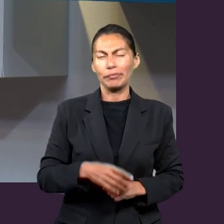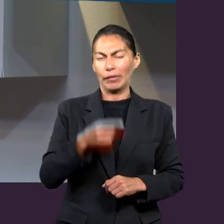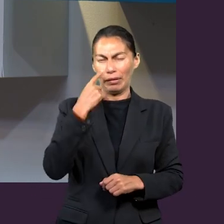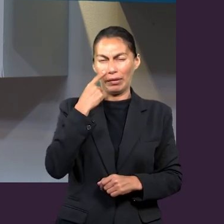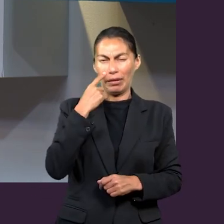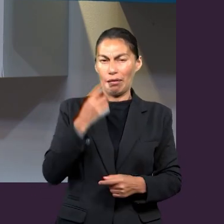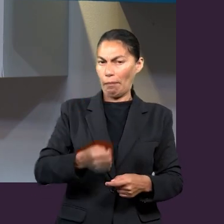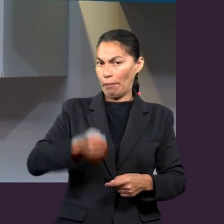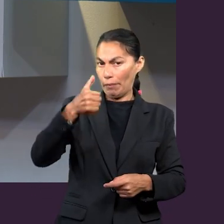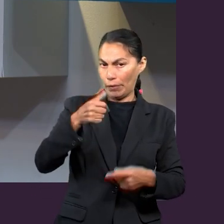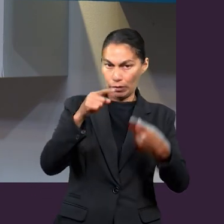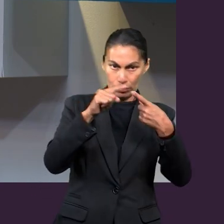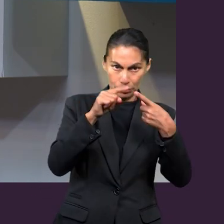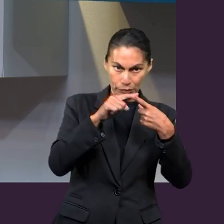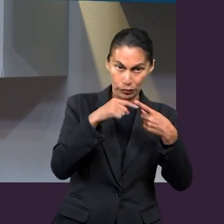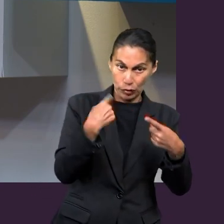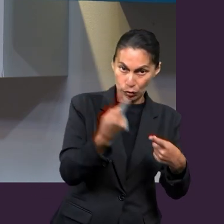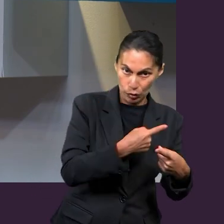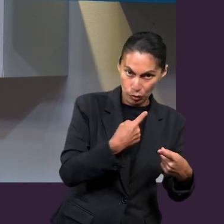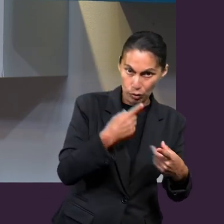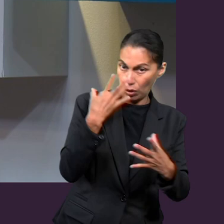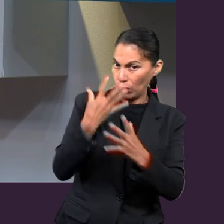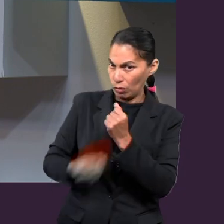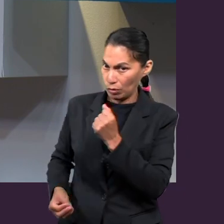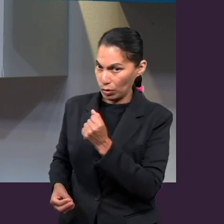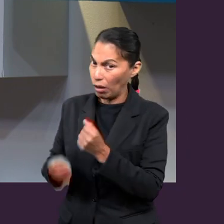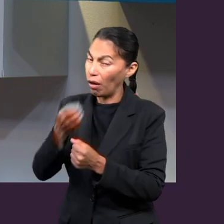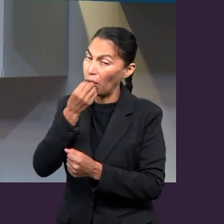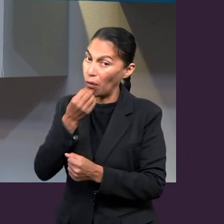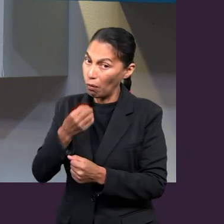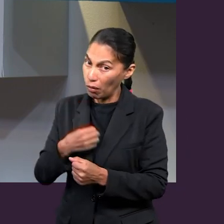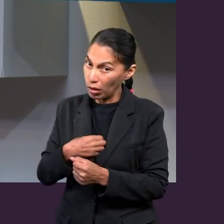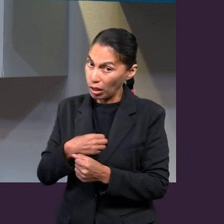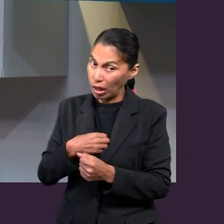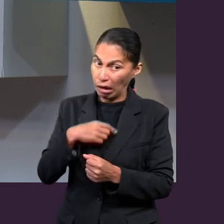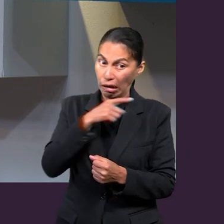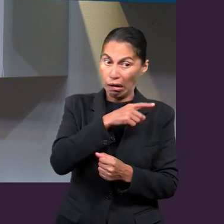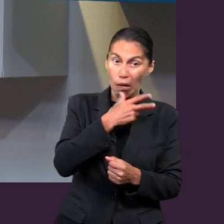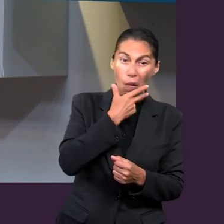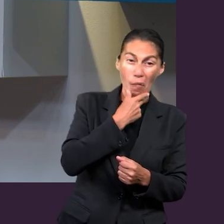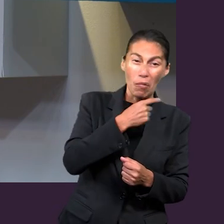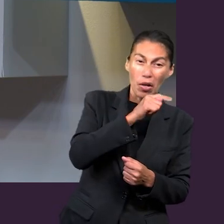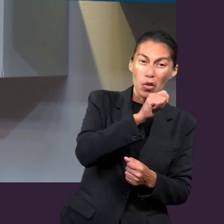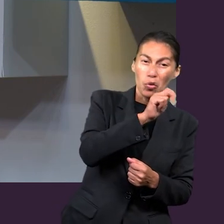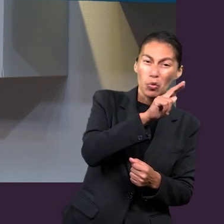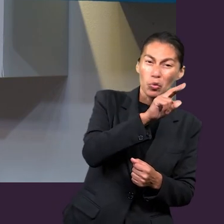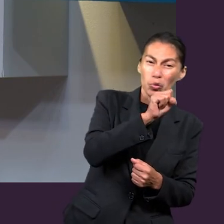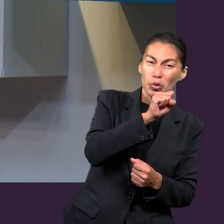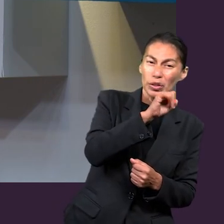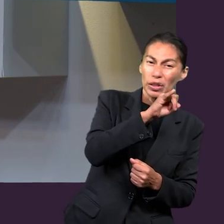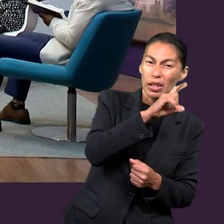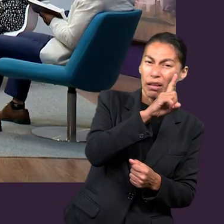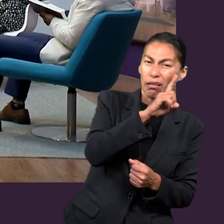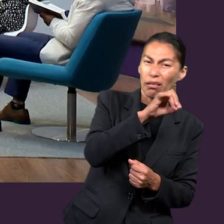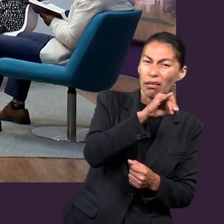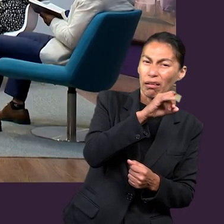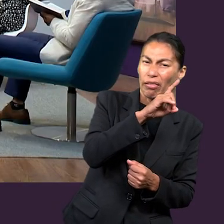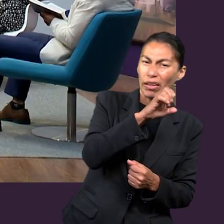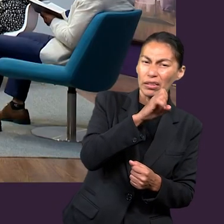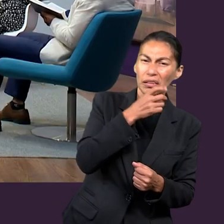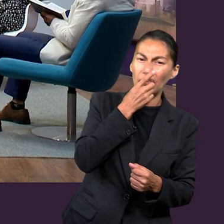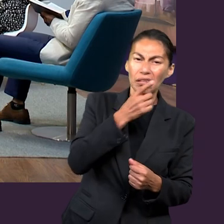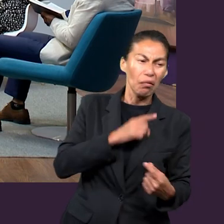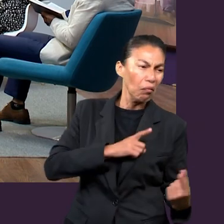primero, que debemos huir, aunque sea contrario a lo que decía Tucídides, debemos huir de la tentación, porque